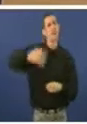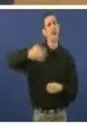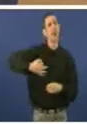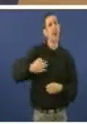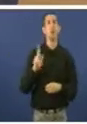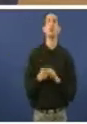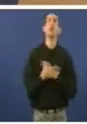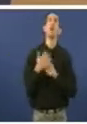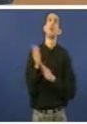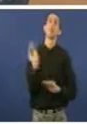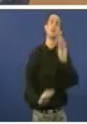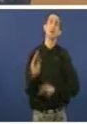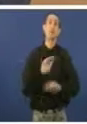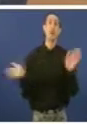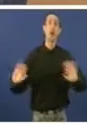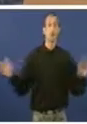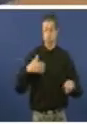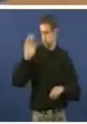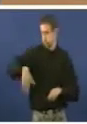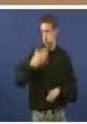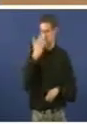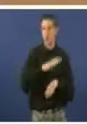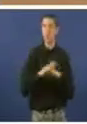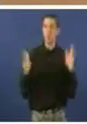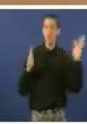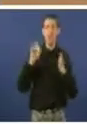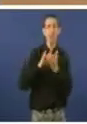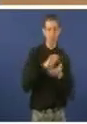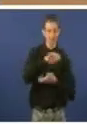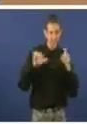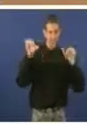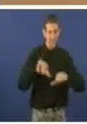non de Boquilla como facía en plena crise económica